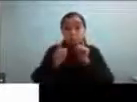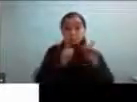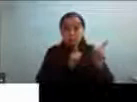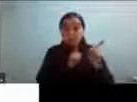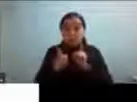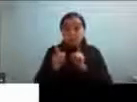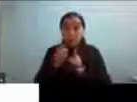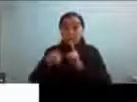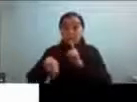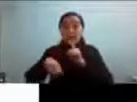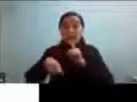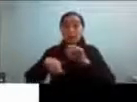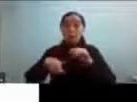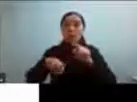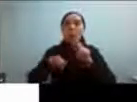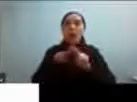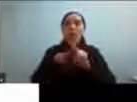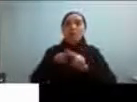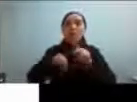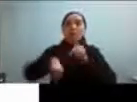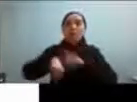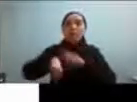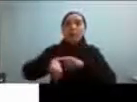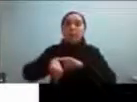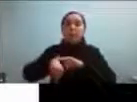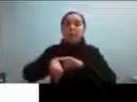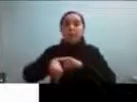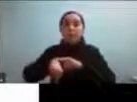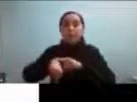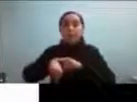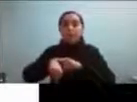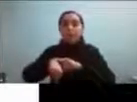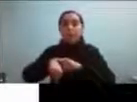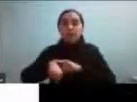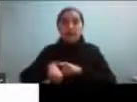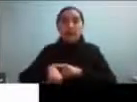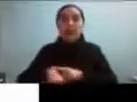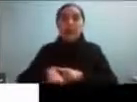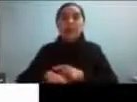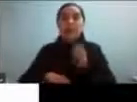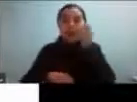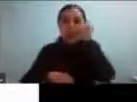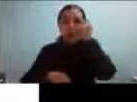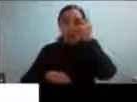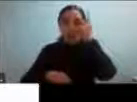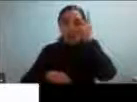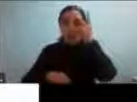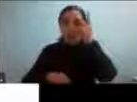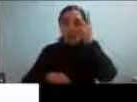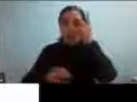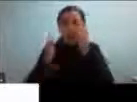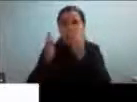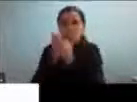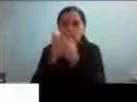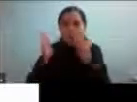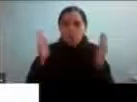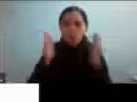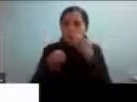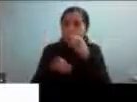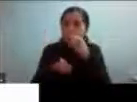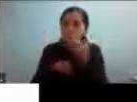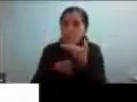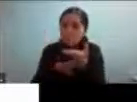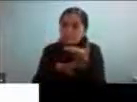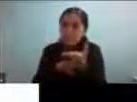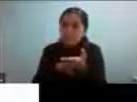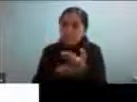temporal eso ya es algo difícil muchas veces implican además la comprensión común de una determinada duración o sea tú estás pidiendo que las